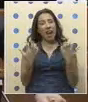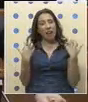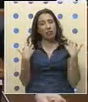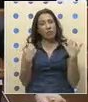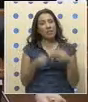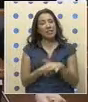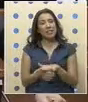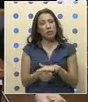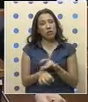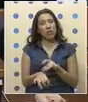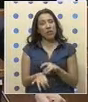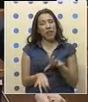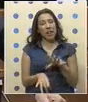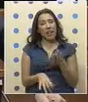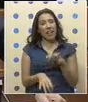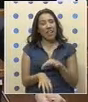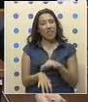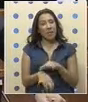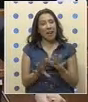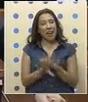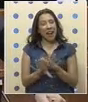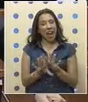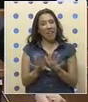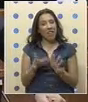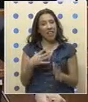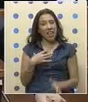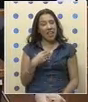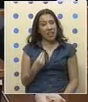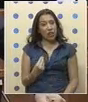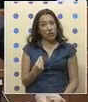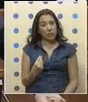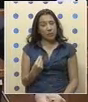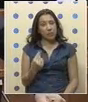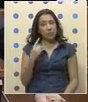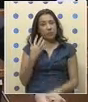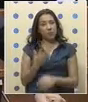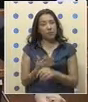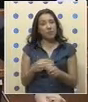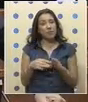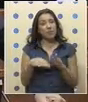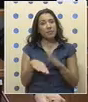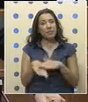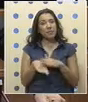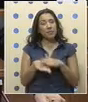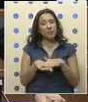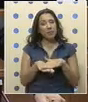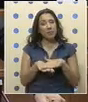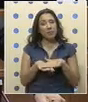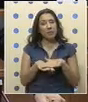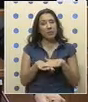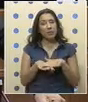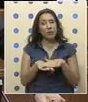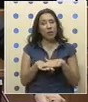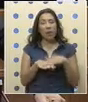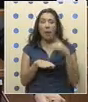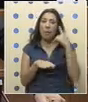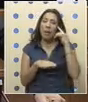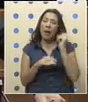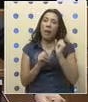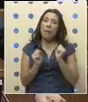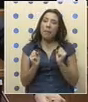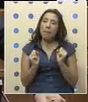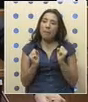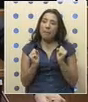de una situación tan delicada como es una enfermedad grave de uno de sus hijos, tenga permiso para los efectos de que pueda